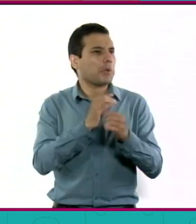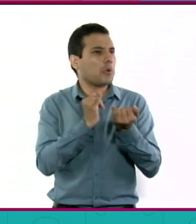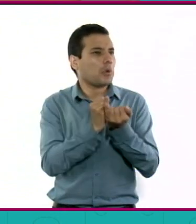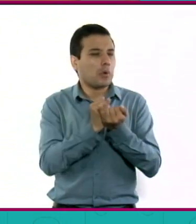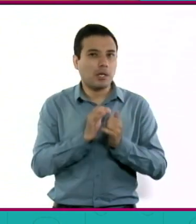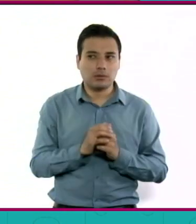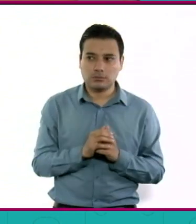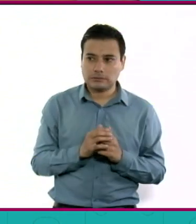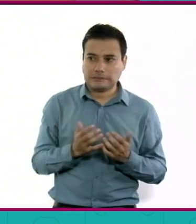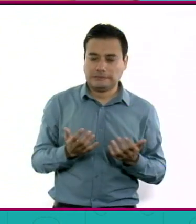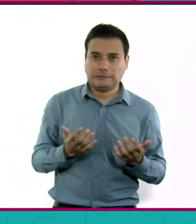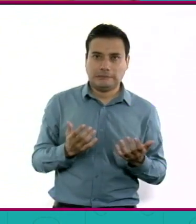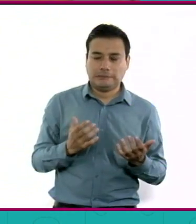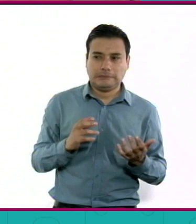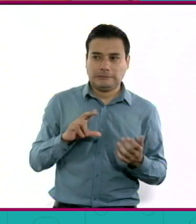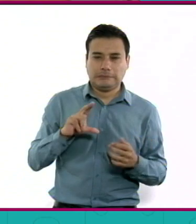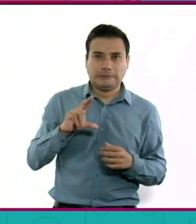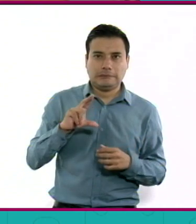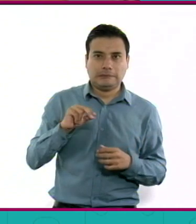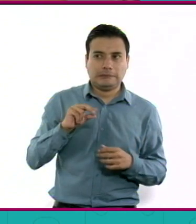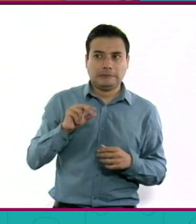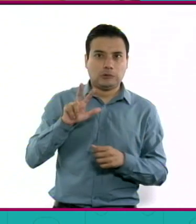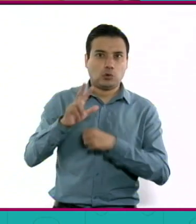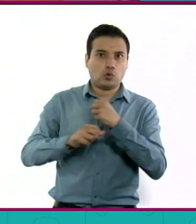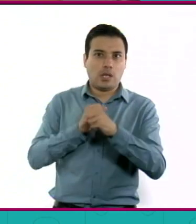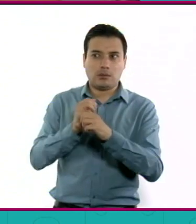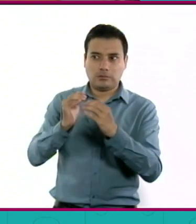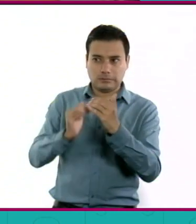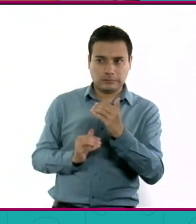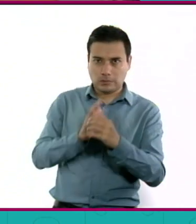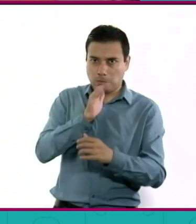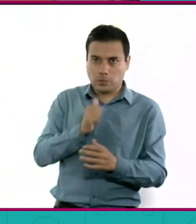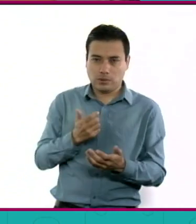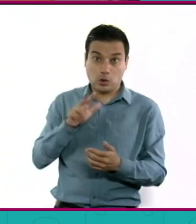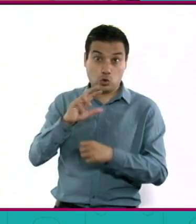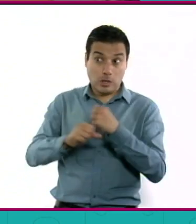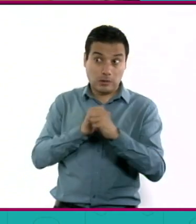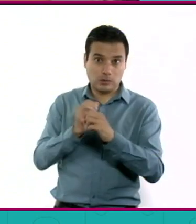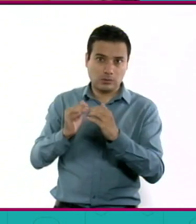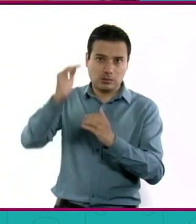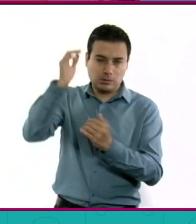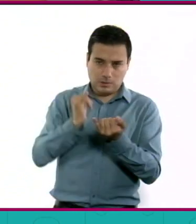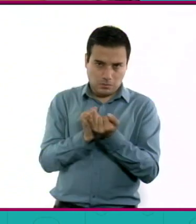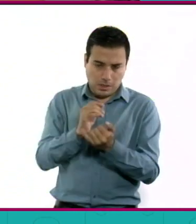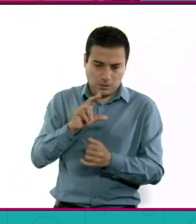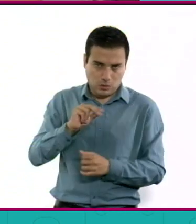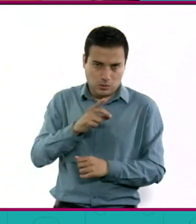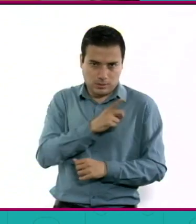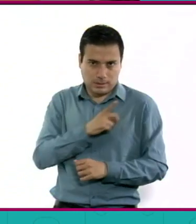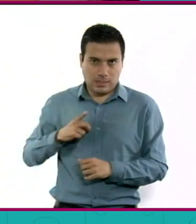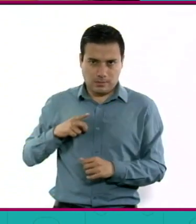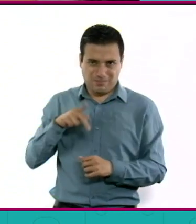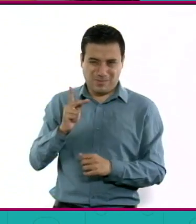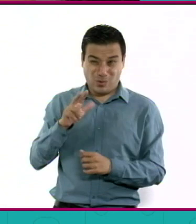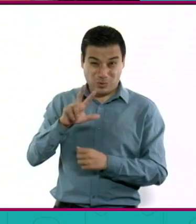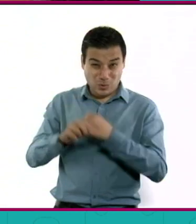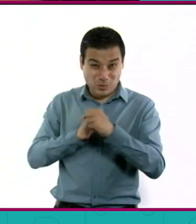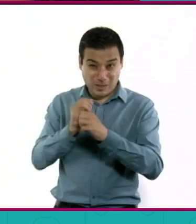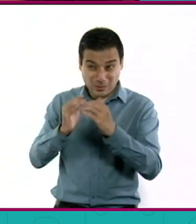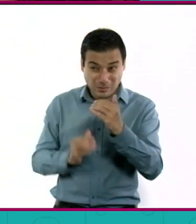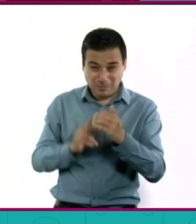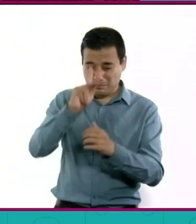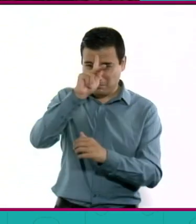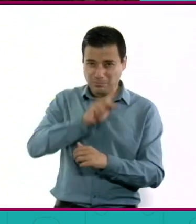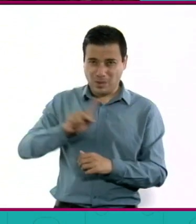sin ser mayores de edad, los mayores de edad tampoco nos interesa que lo hicieran, pero menores de edad no pueden estar cerca de